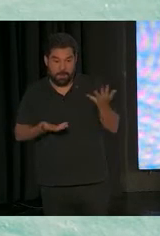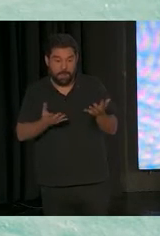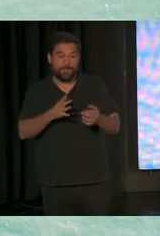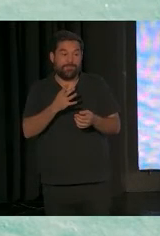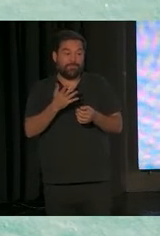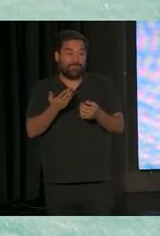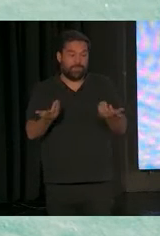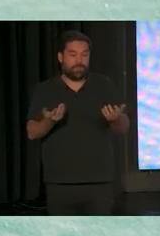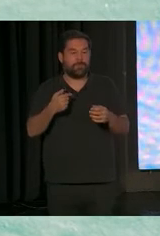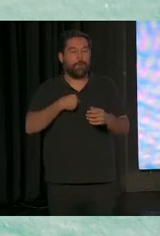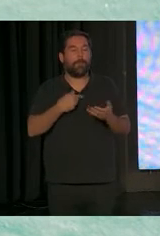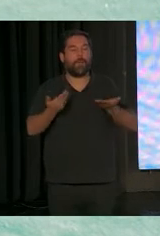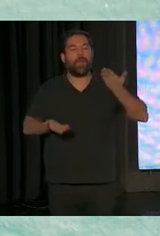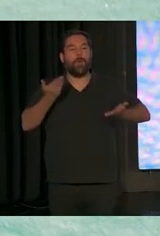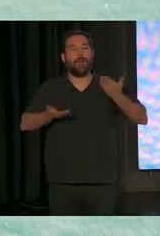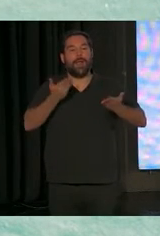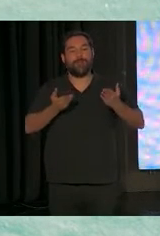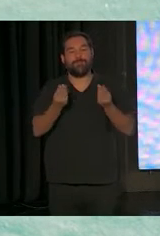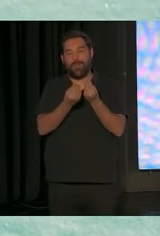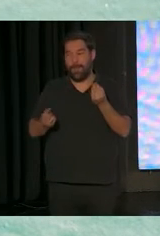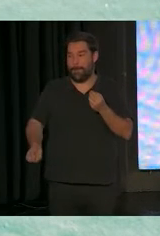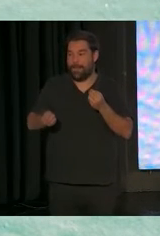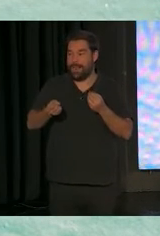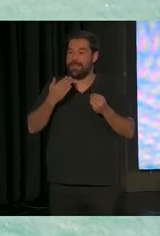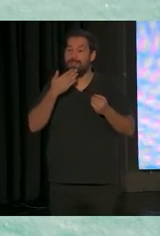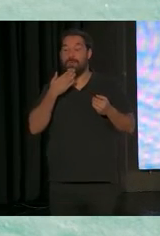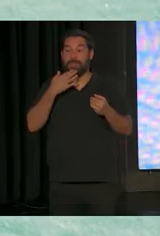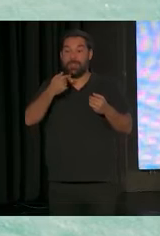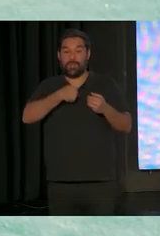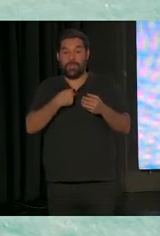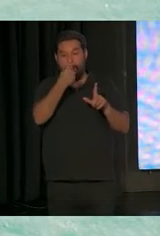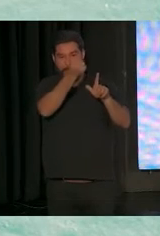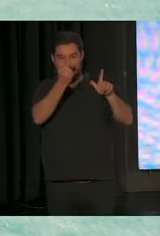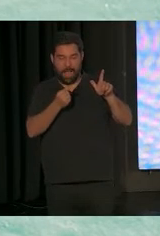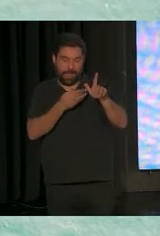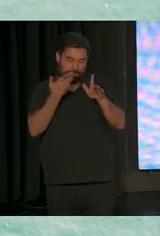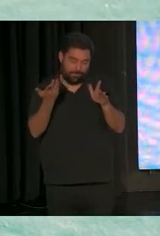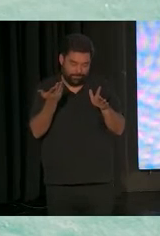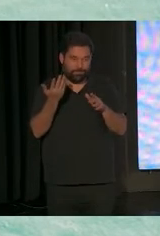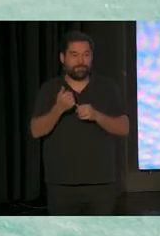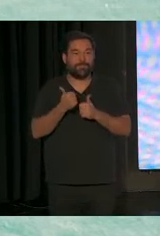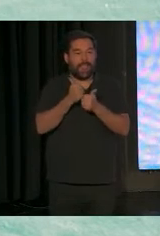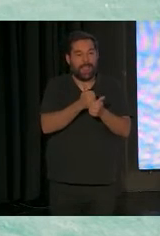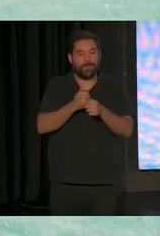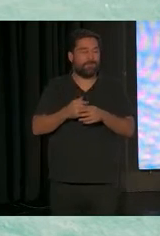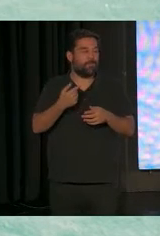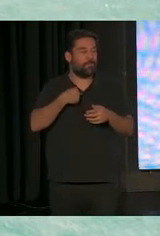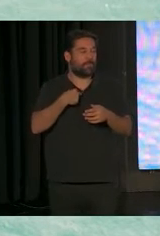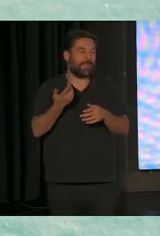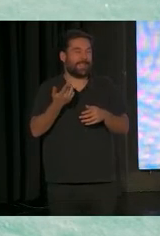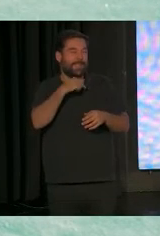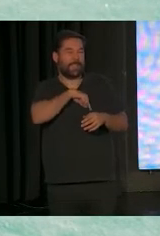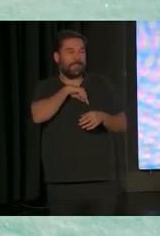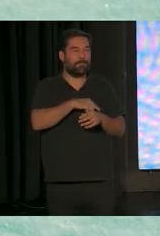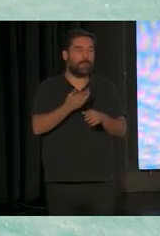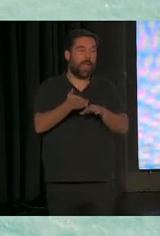Y yo lo voy a comparar con unas maletas. Quien me conoce ya sabe que yo necesito ir a los dibujos. Yo la sensación que tengo a veces es que